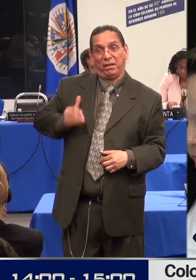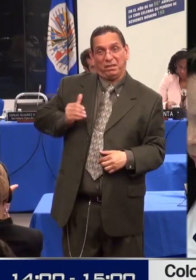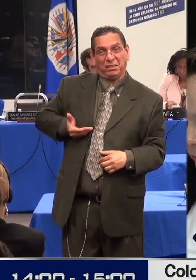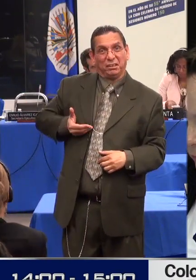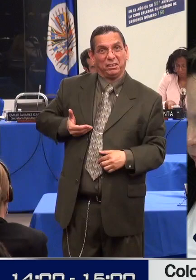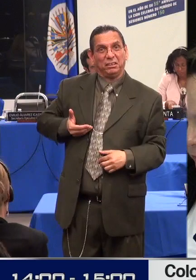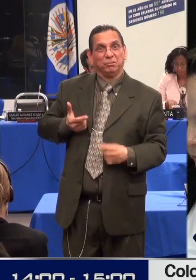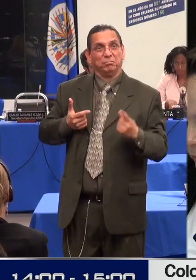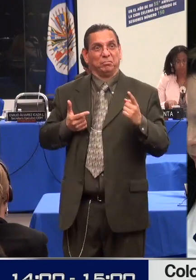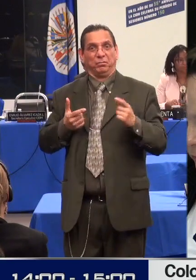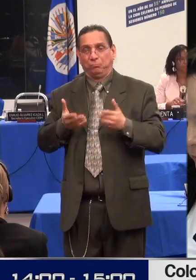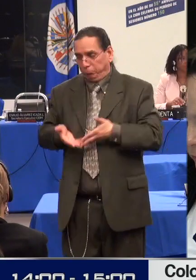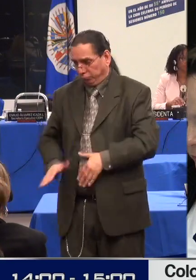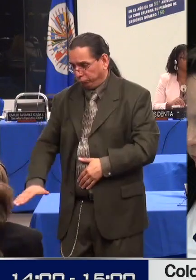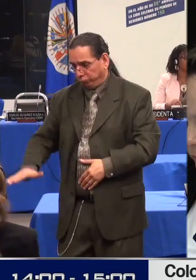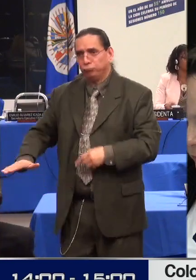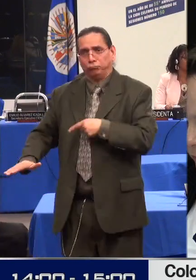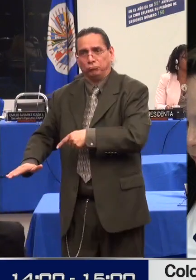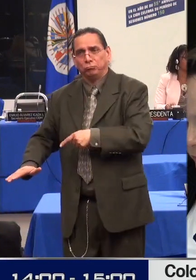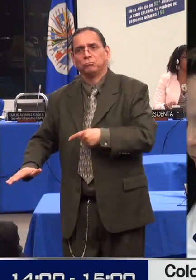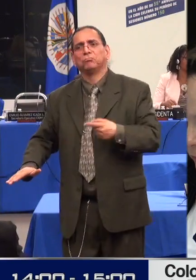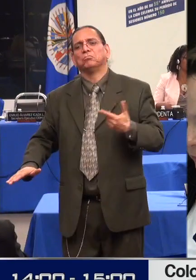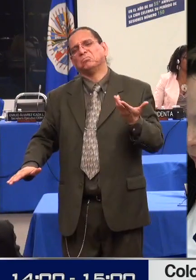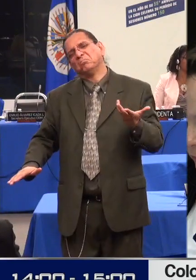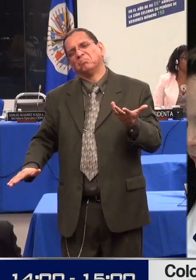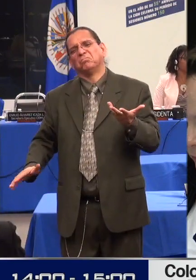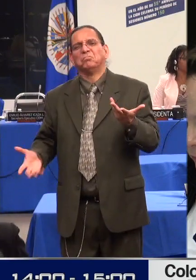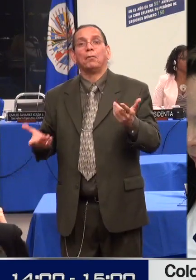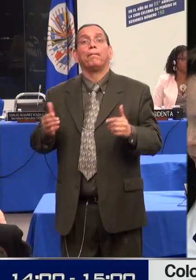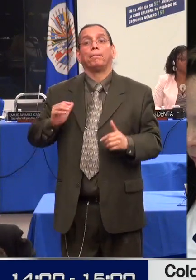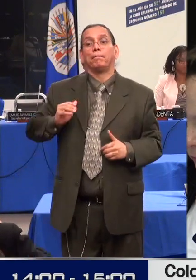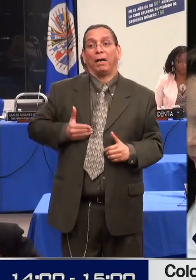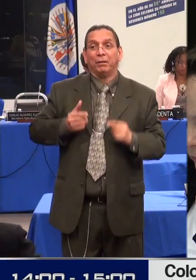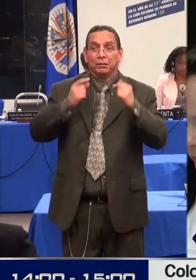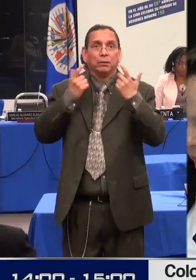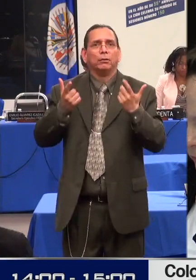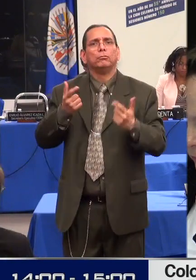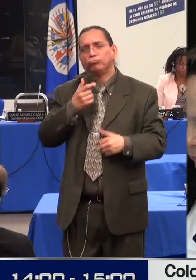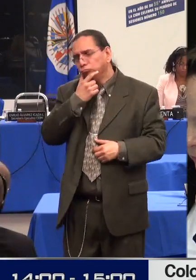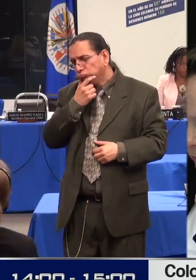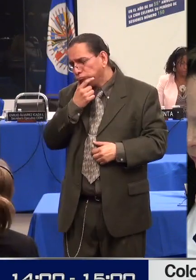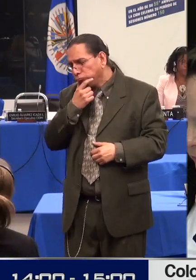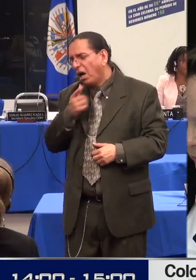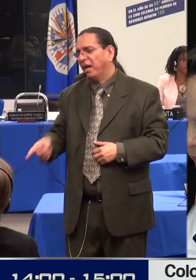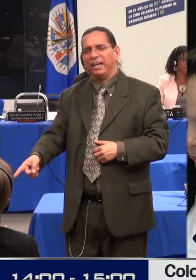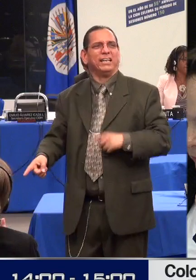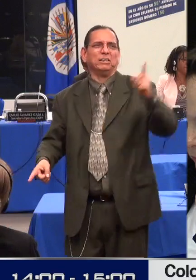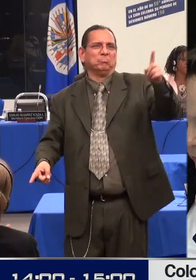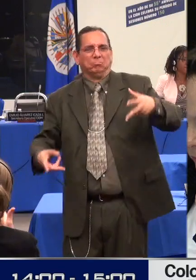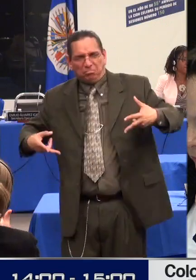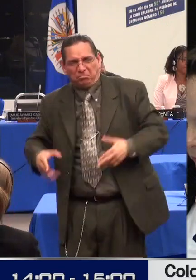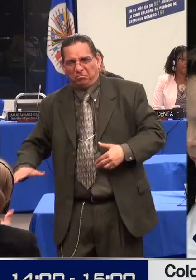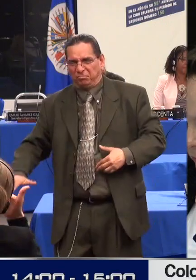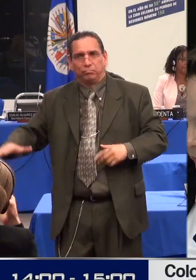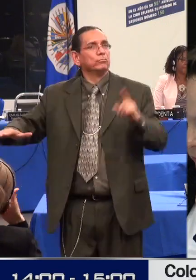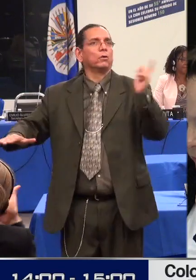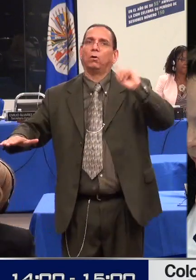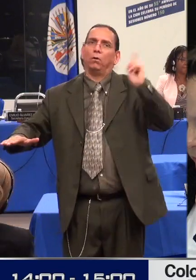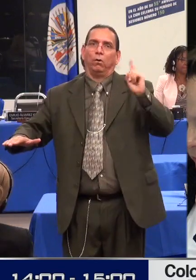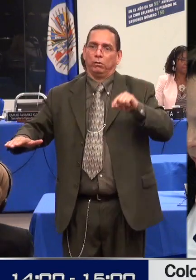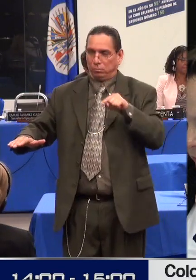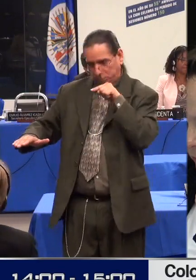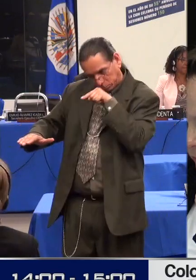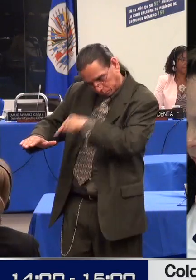Sistema Internacional de Protección de los Derechos Humanos. Fin de cito. En atención a lo anterior por vía jurisprudencial y en concordancia con la Ley